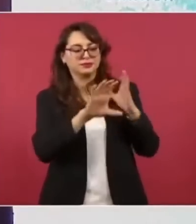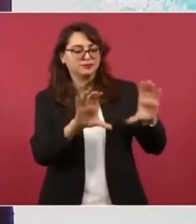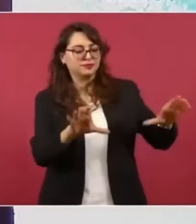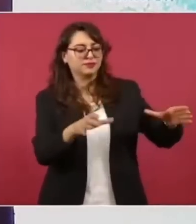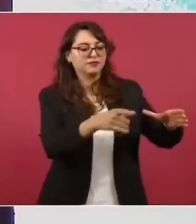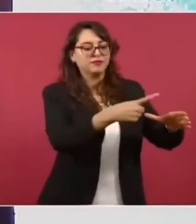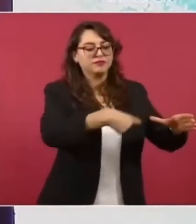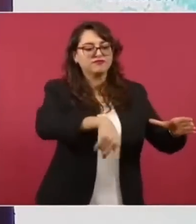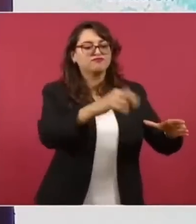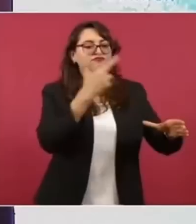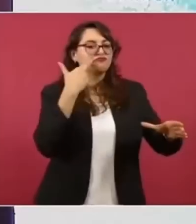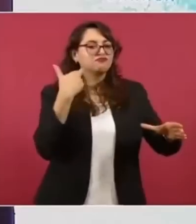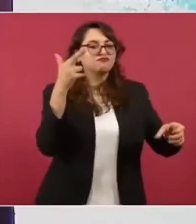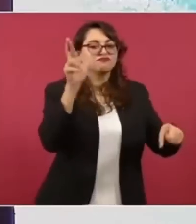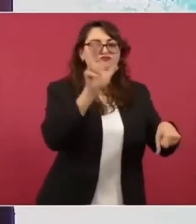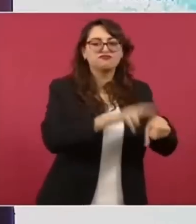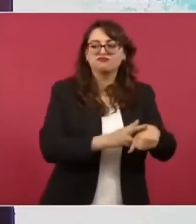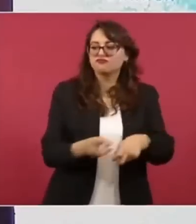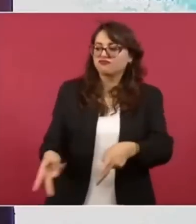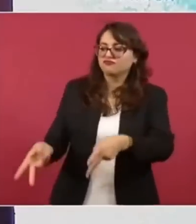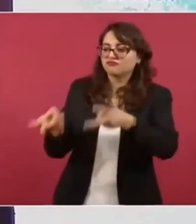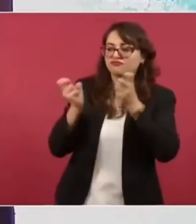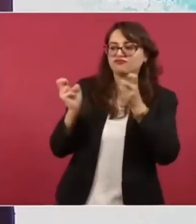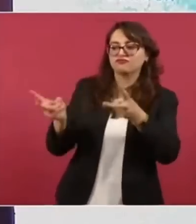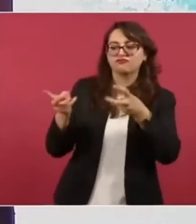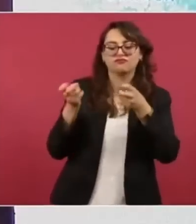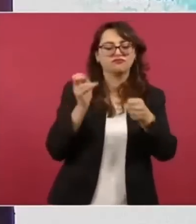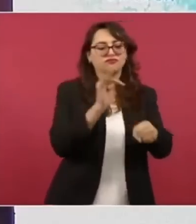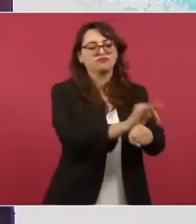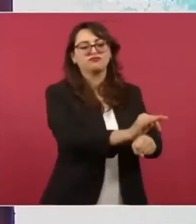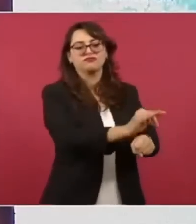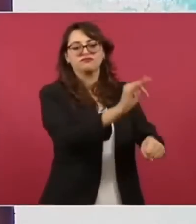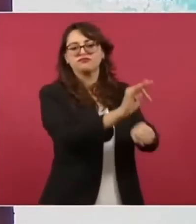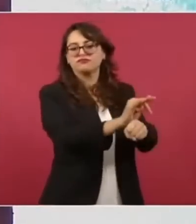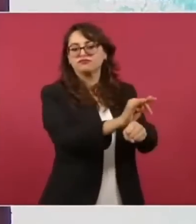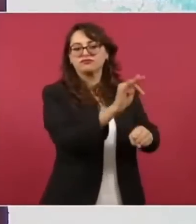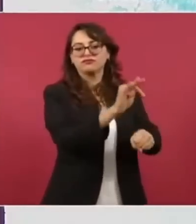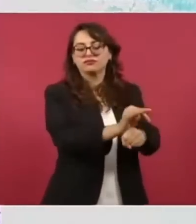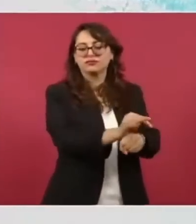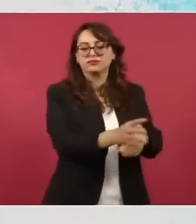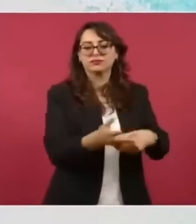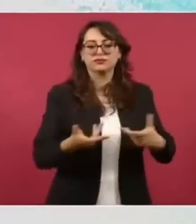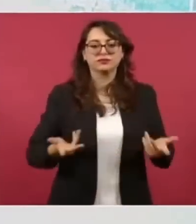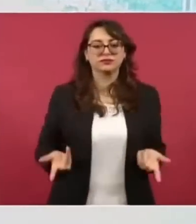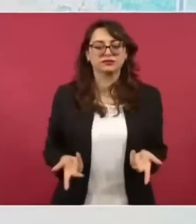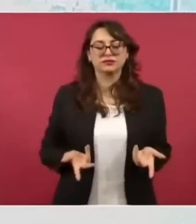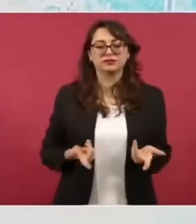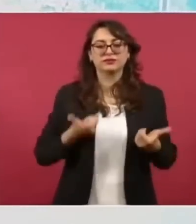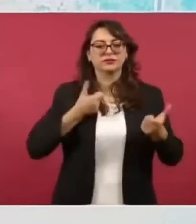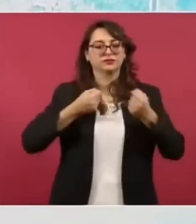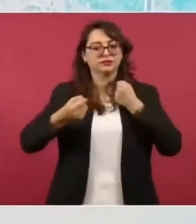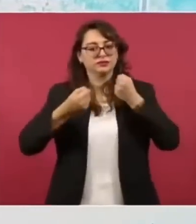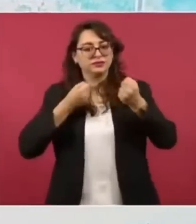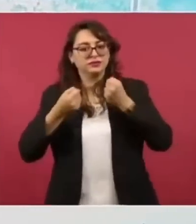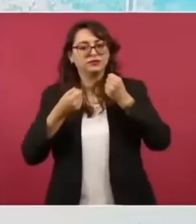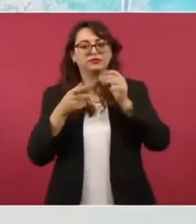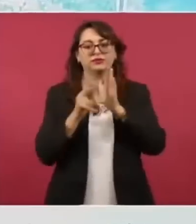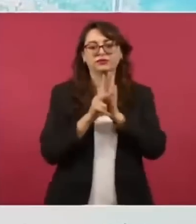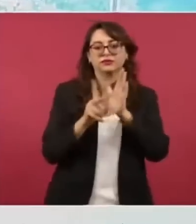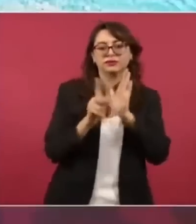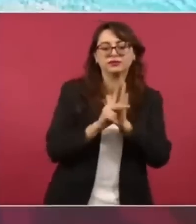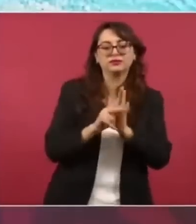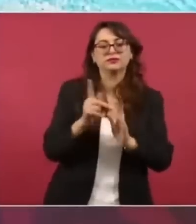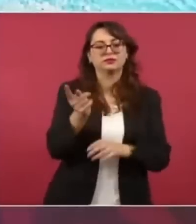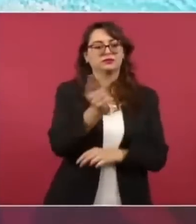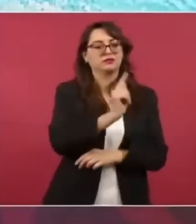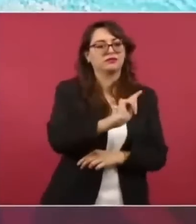porque también medios de información periodistas famosos